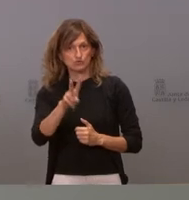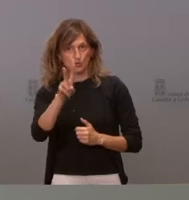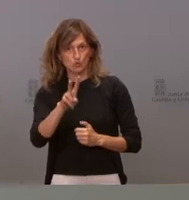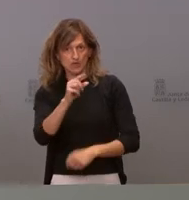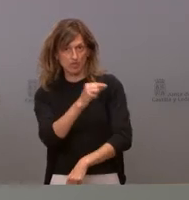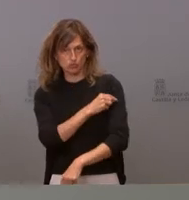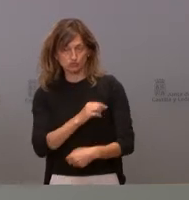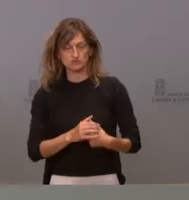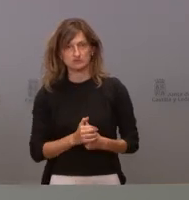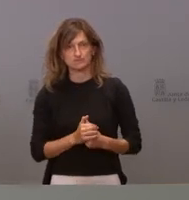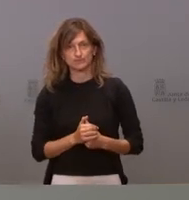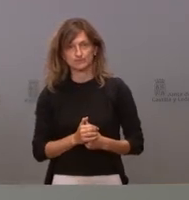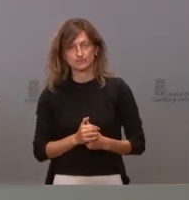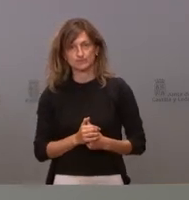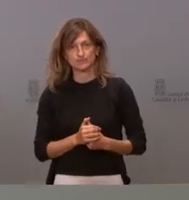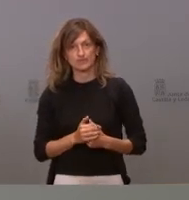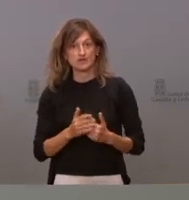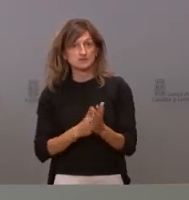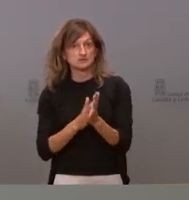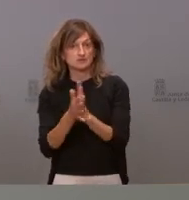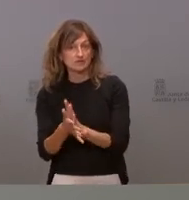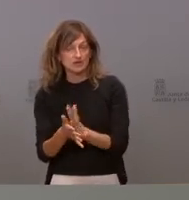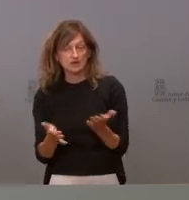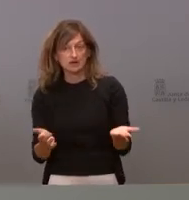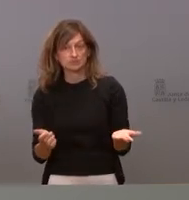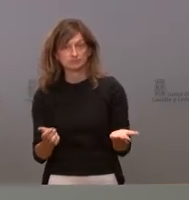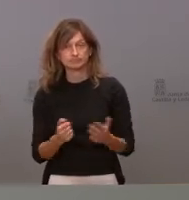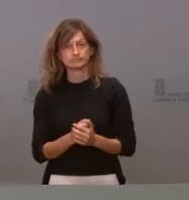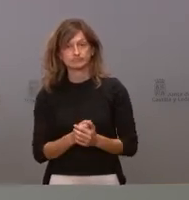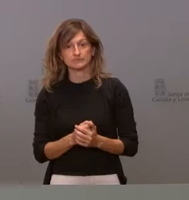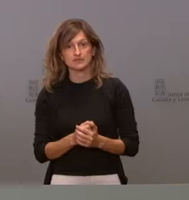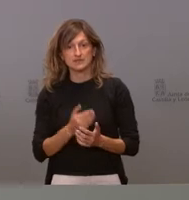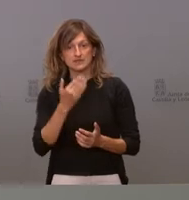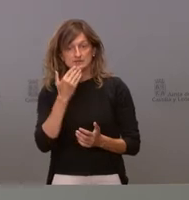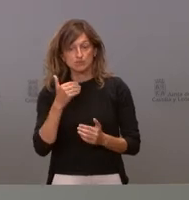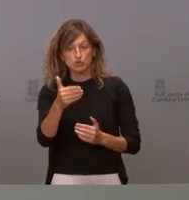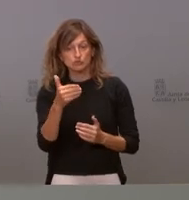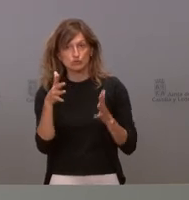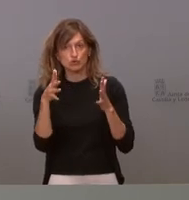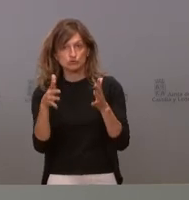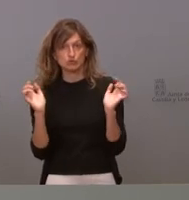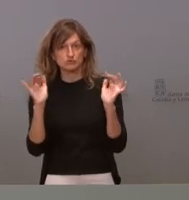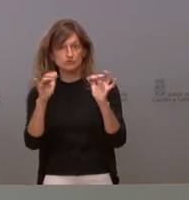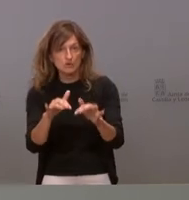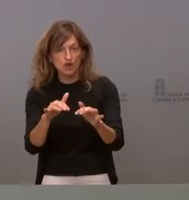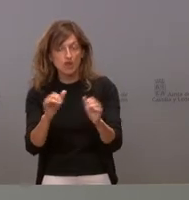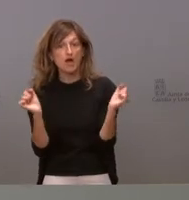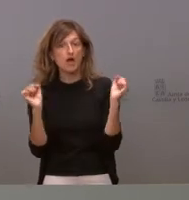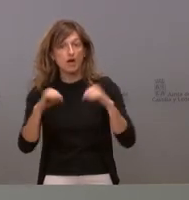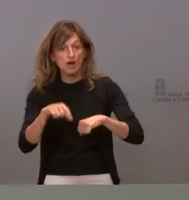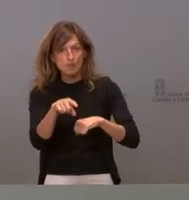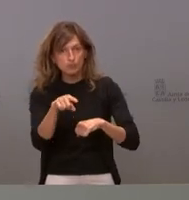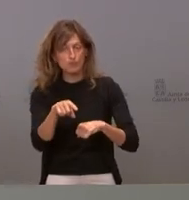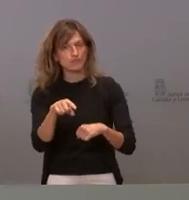considerar esto como una segunda dosis. Es decir, que yo creo que nada más que se aprueben al próximo Consejo de Tierra Territorial, pues probablemente ya estemos